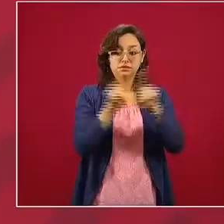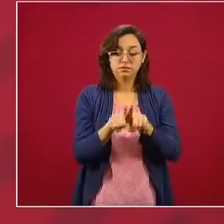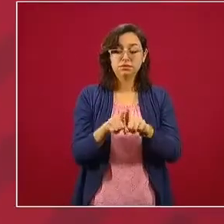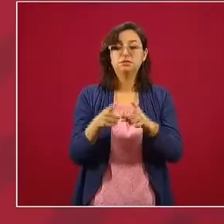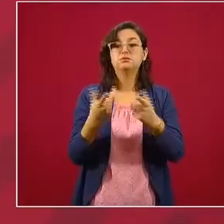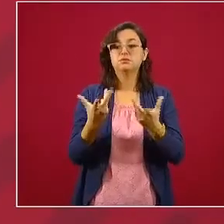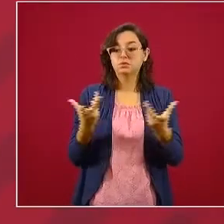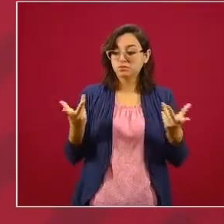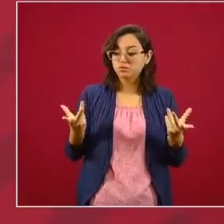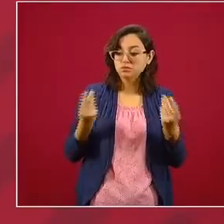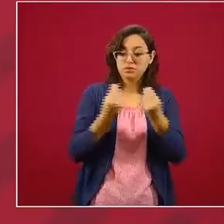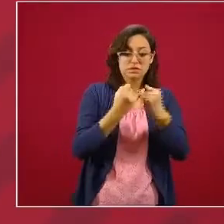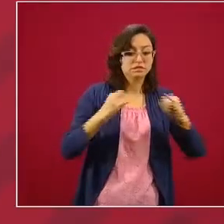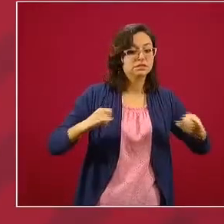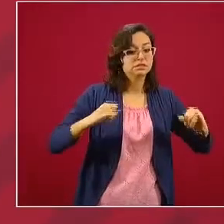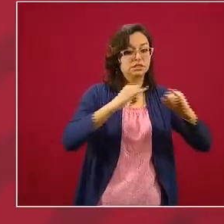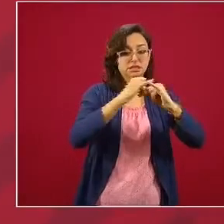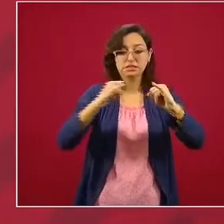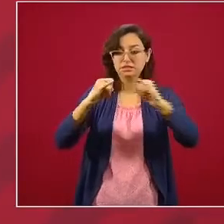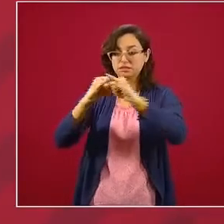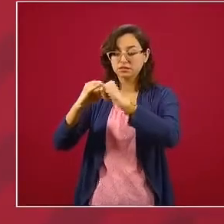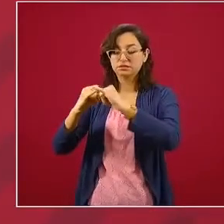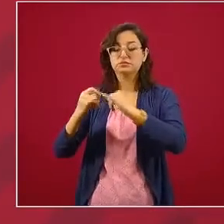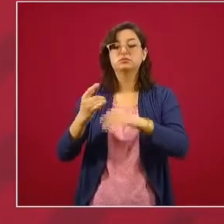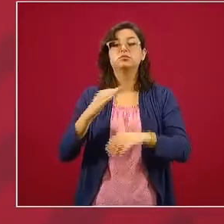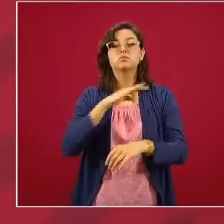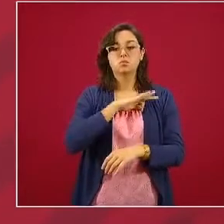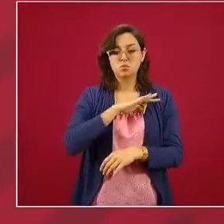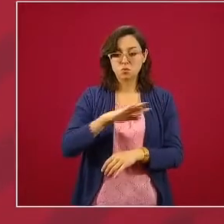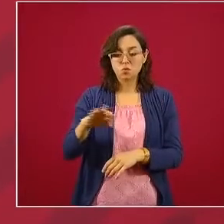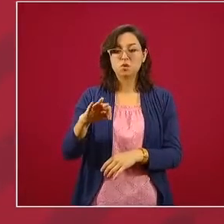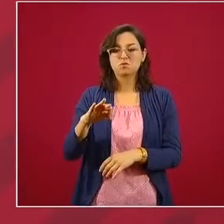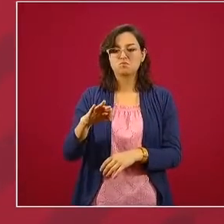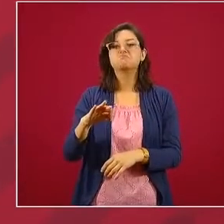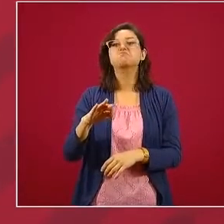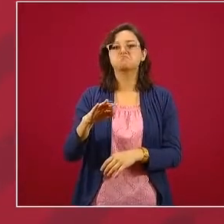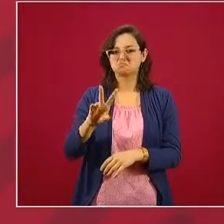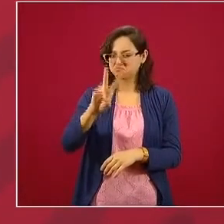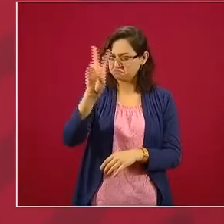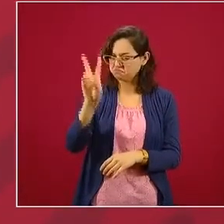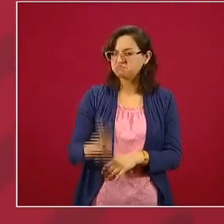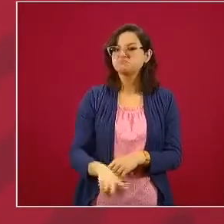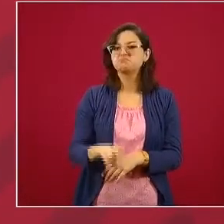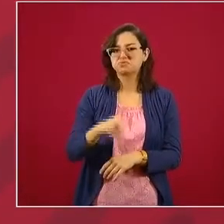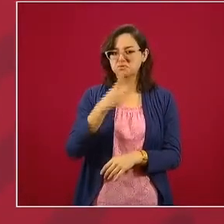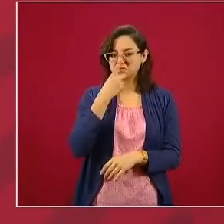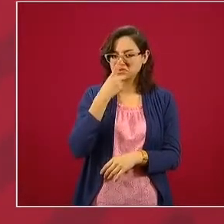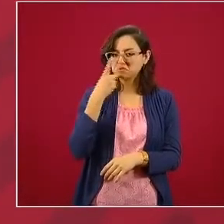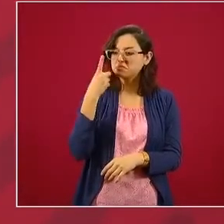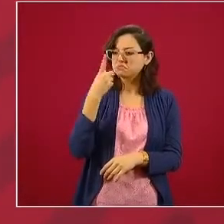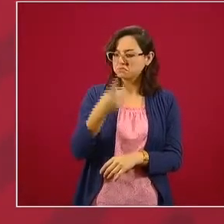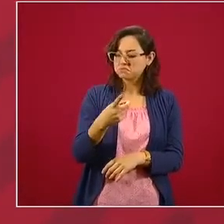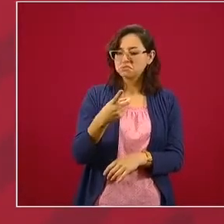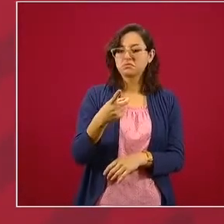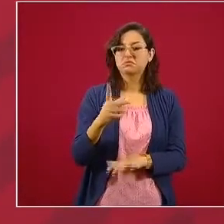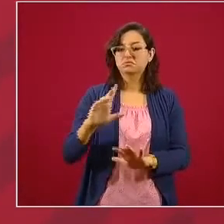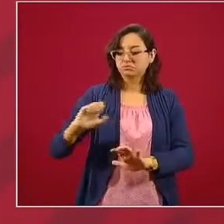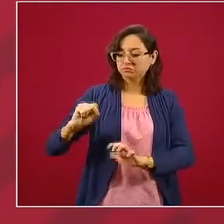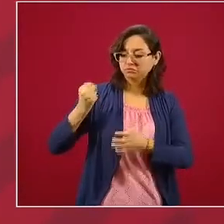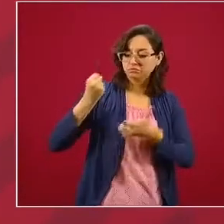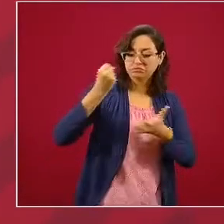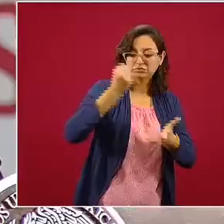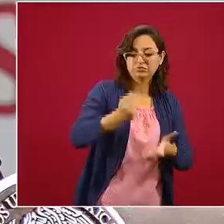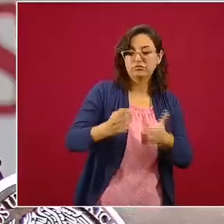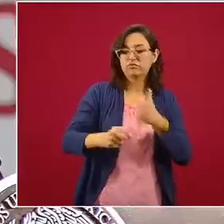estatales. Puedo decir que no se han escatimado recursos fiscales, materiales y humanos